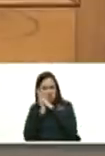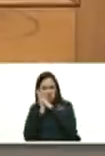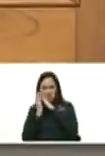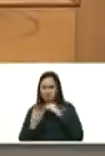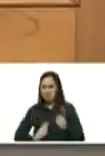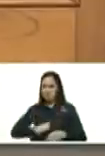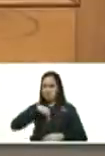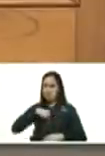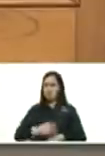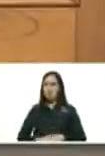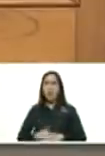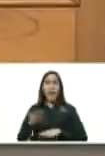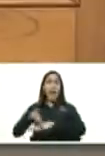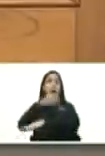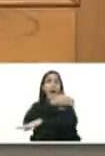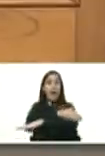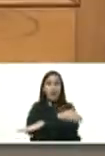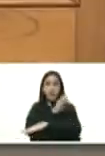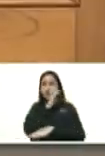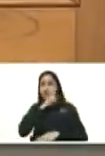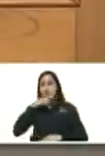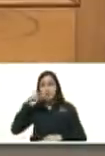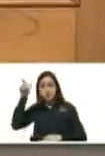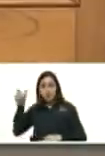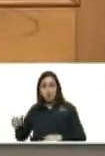hace tiempo cuando Capriles era Capriles